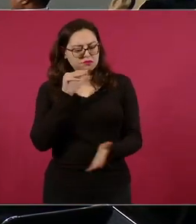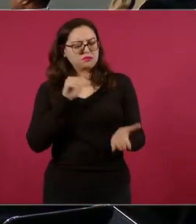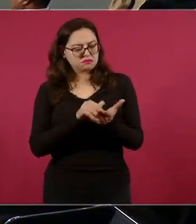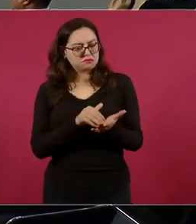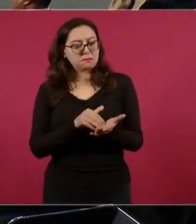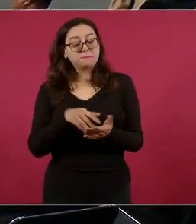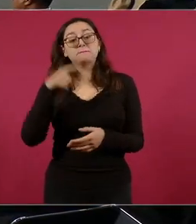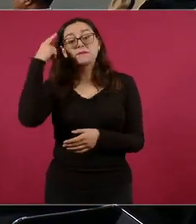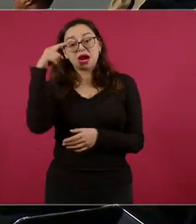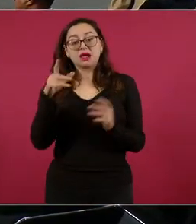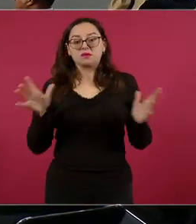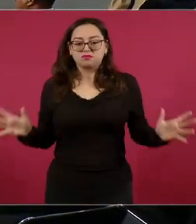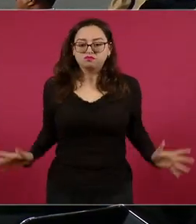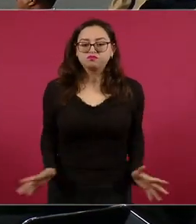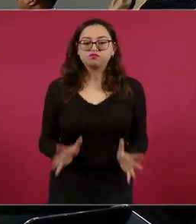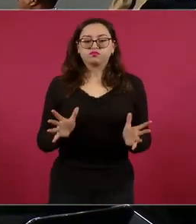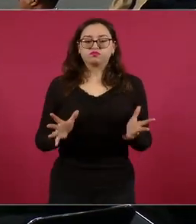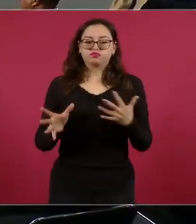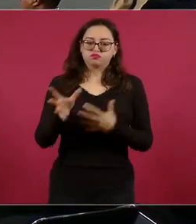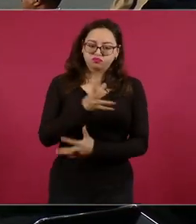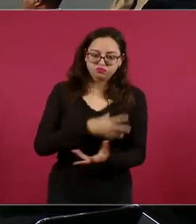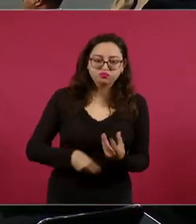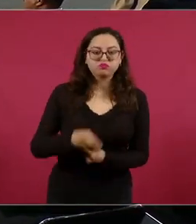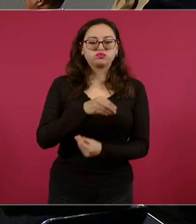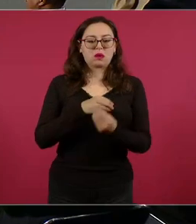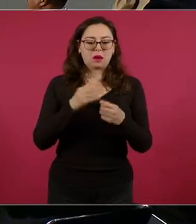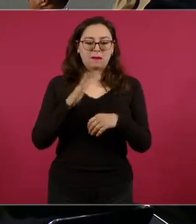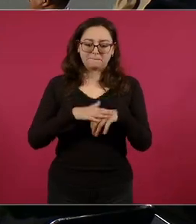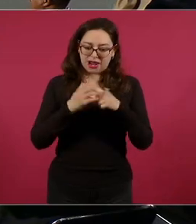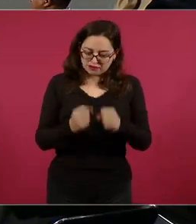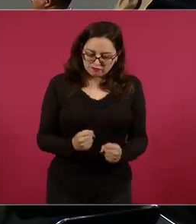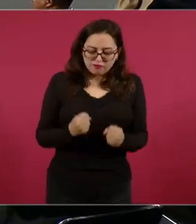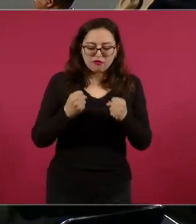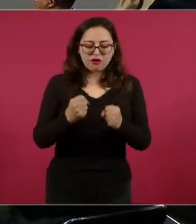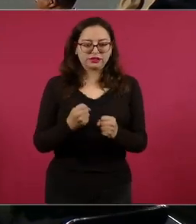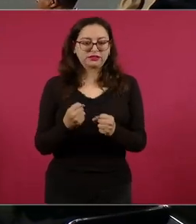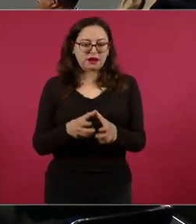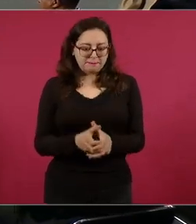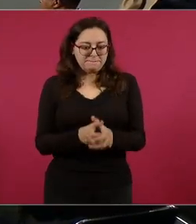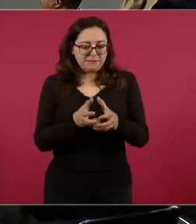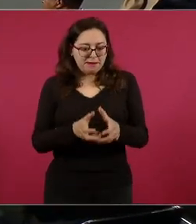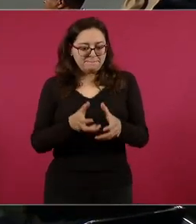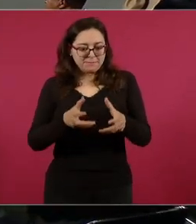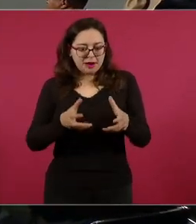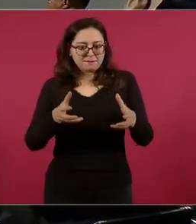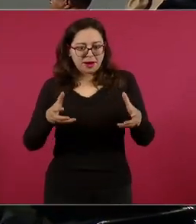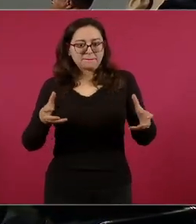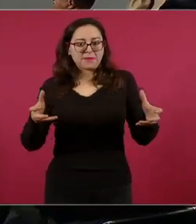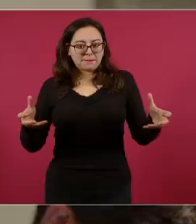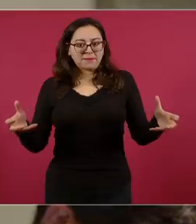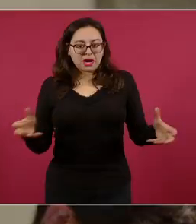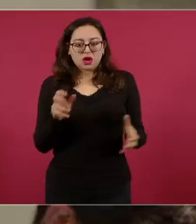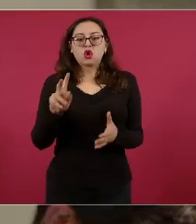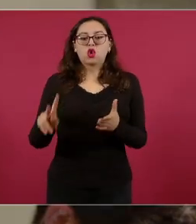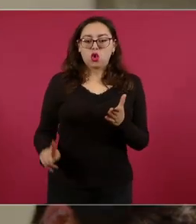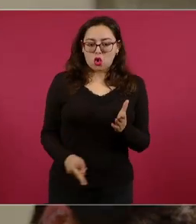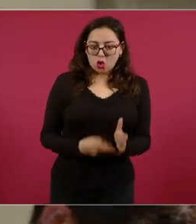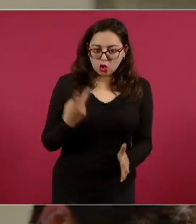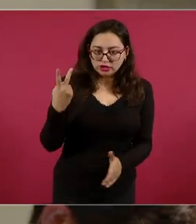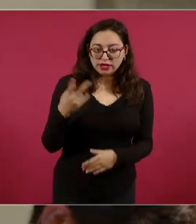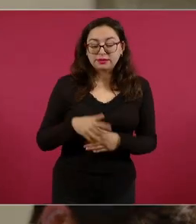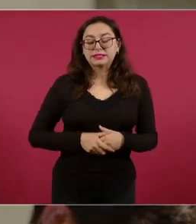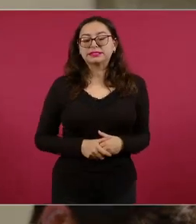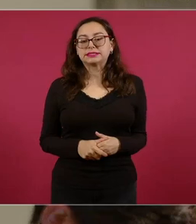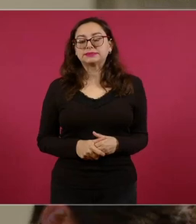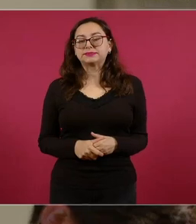que volviera a agarrar más, bueno, que tenga más ritmo y más crecimiento la economía del país. Lo